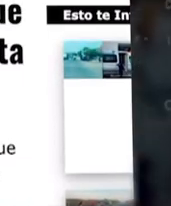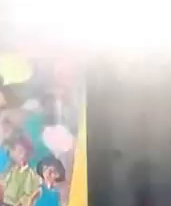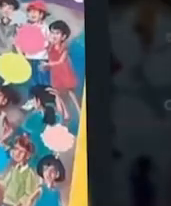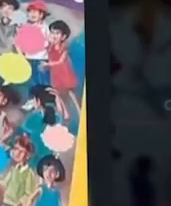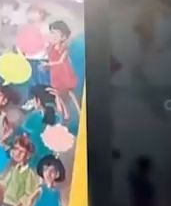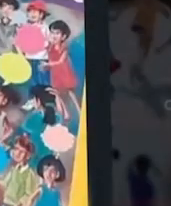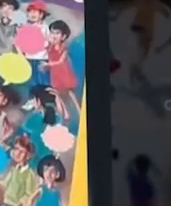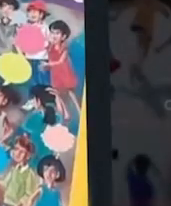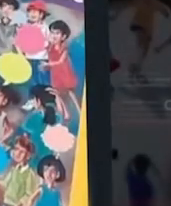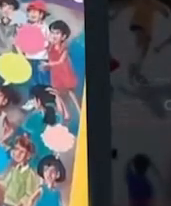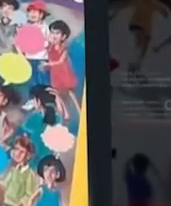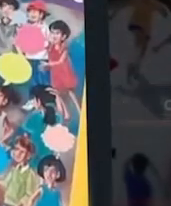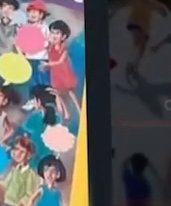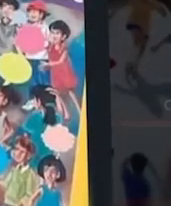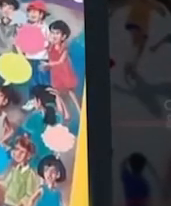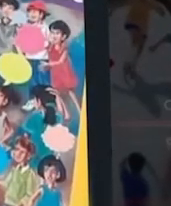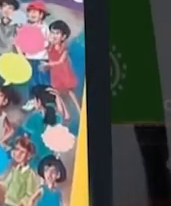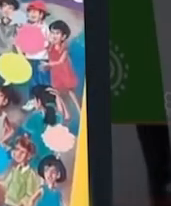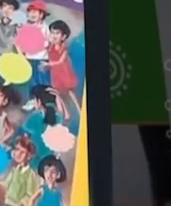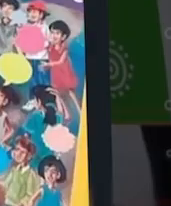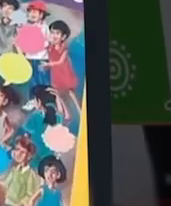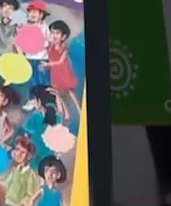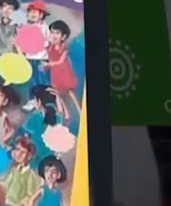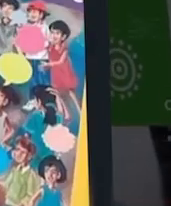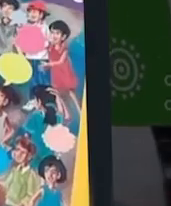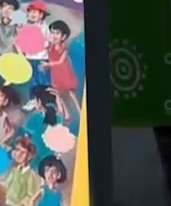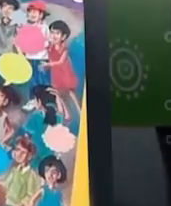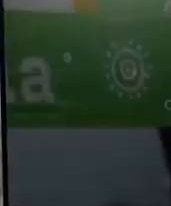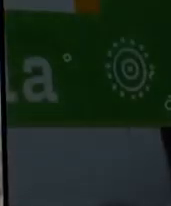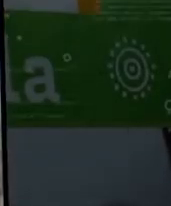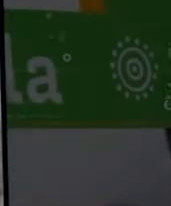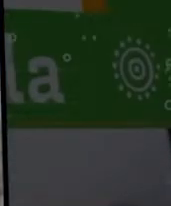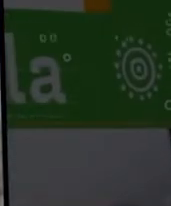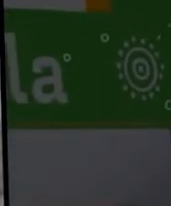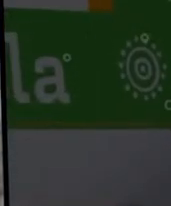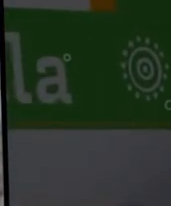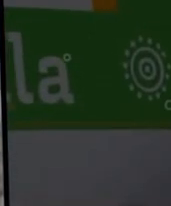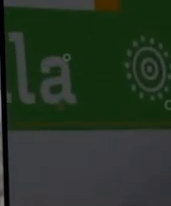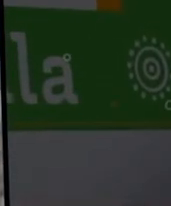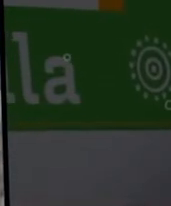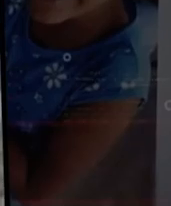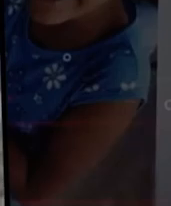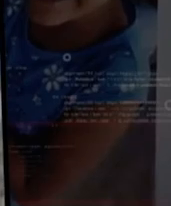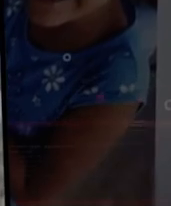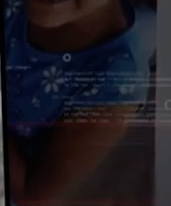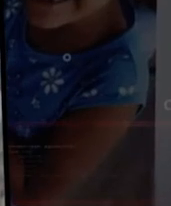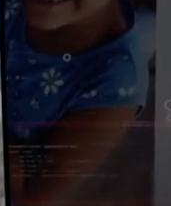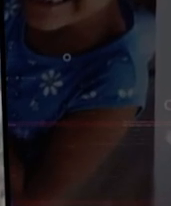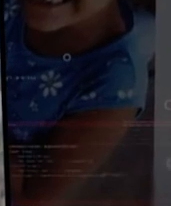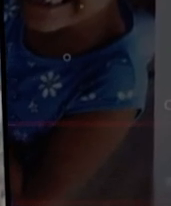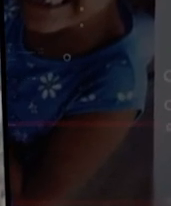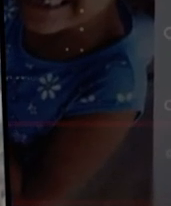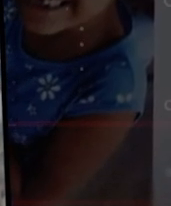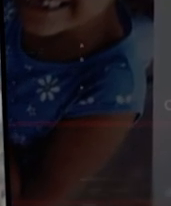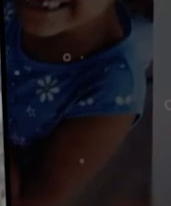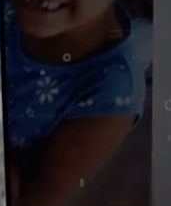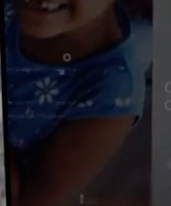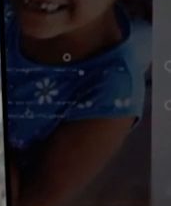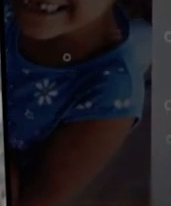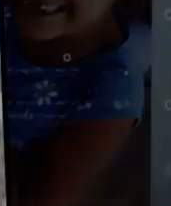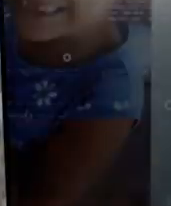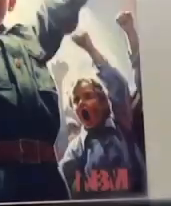falsamente que los nuevos libros de texto pretendían imponer el comunismo a los niños, aseveración a la que